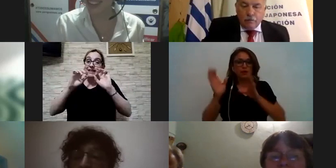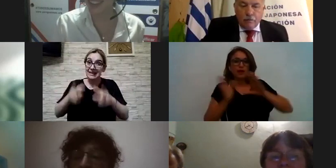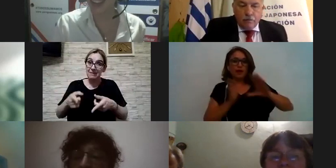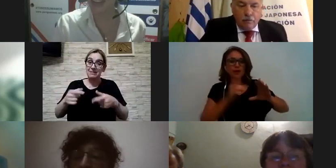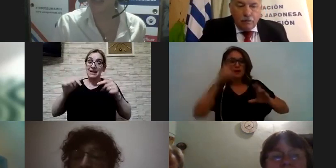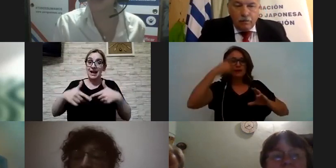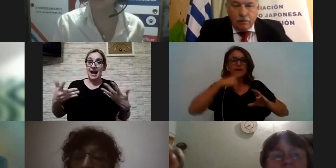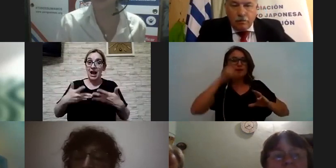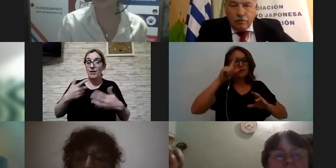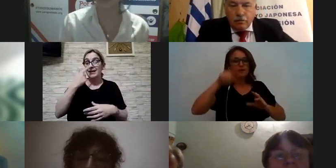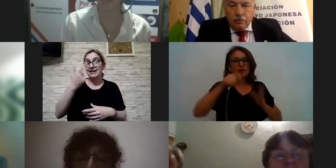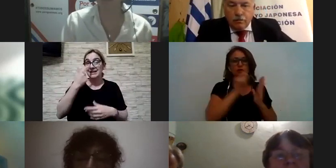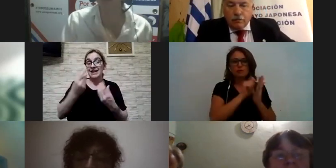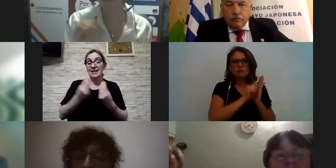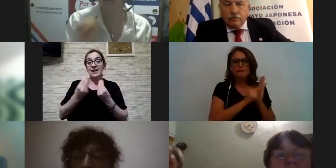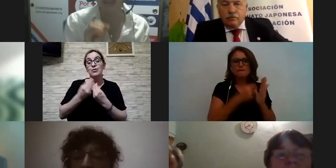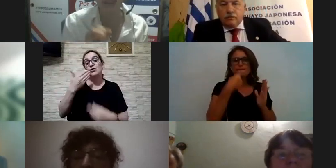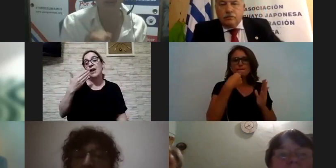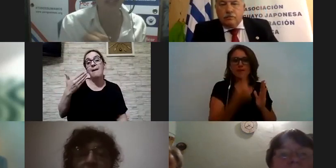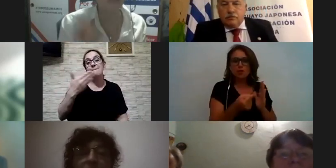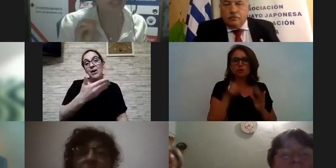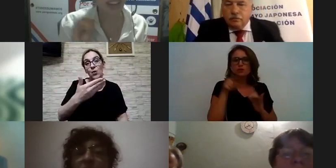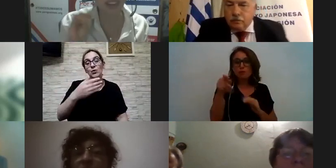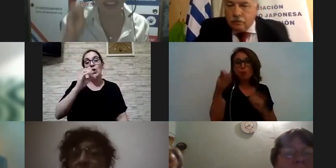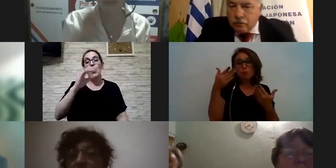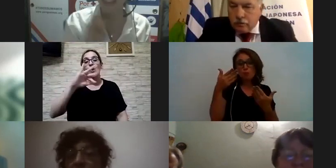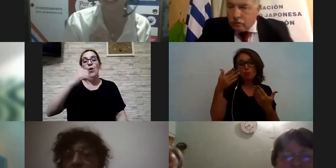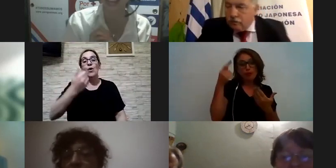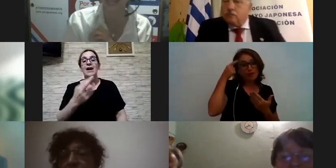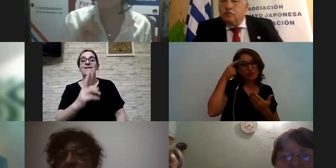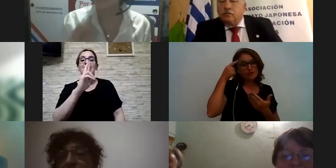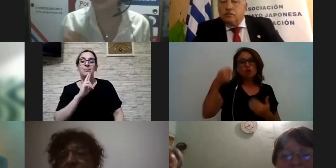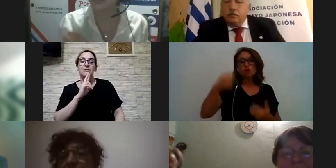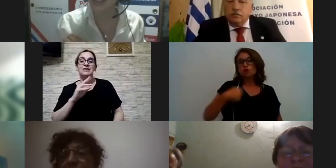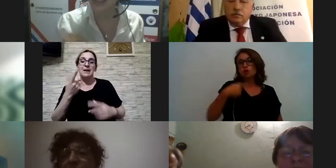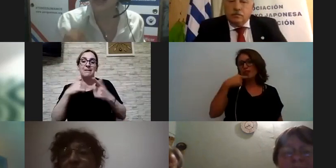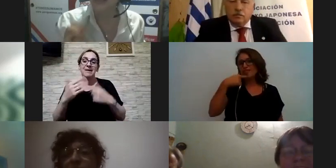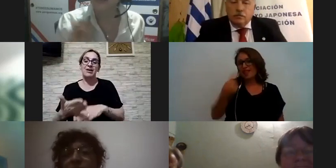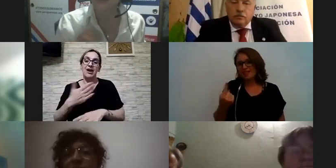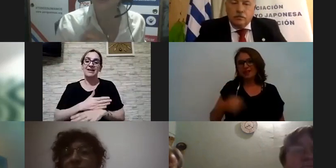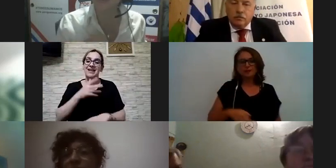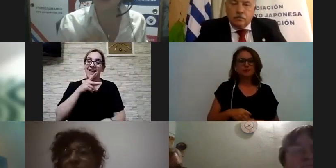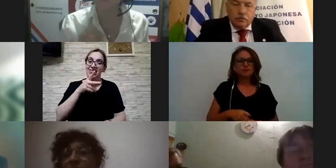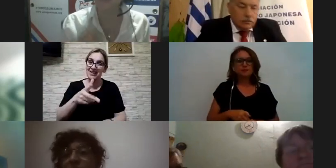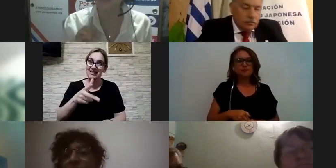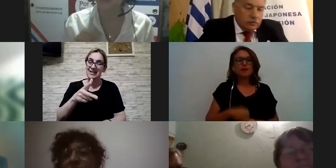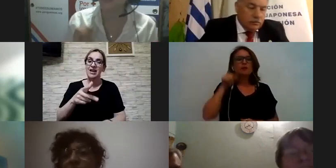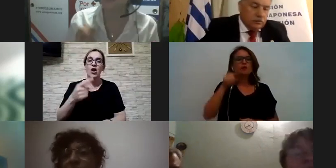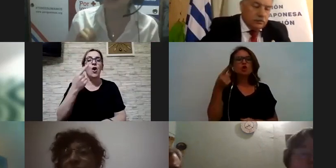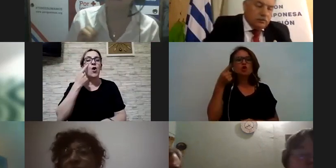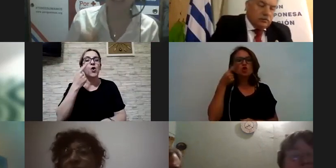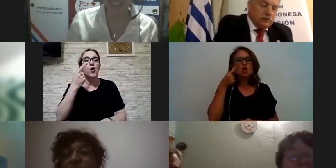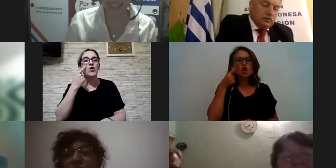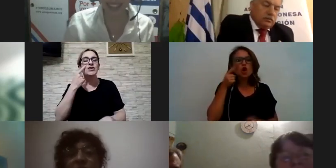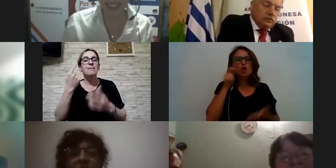interesante acá hay una pregunta que vos capaz que podés responder pero yo te hago la previa porque dice si conocemos algún material en